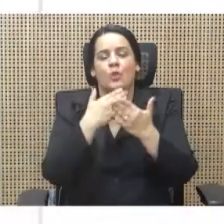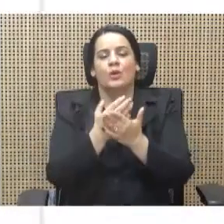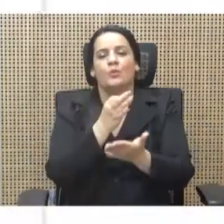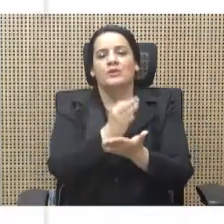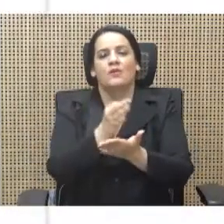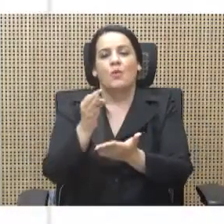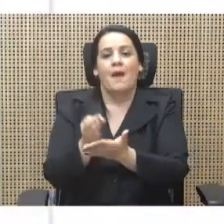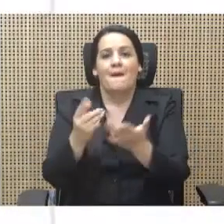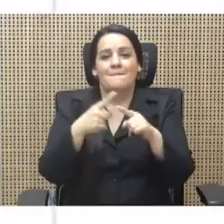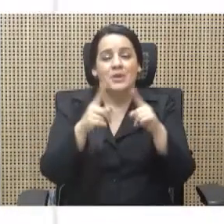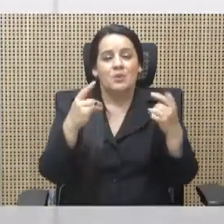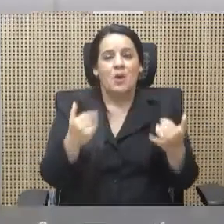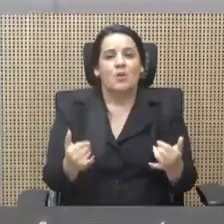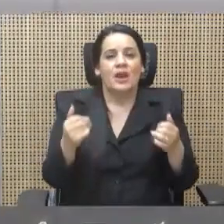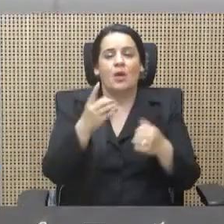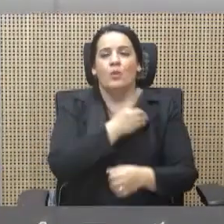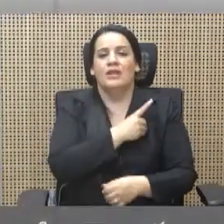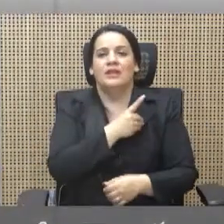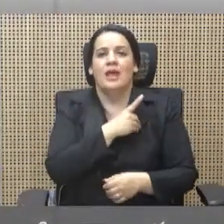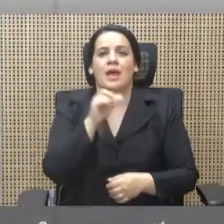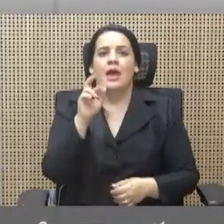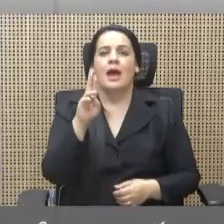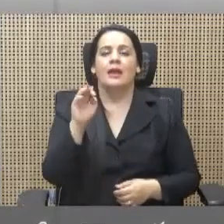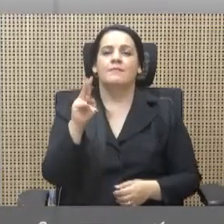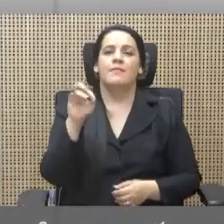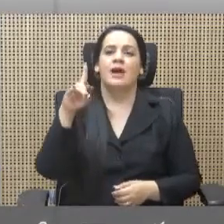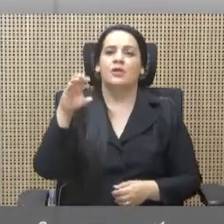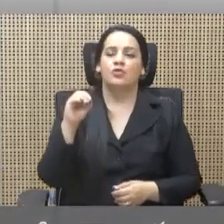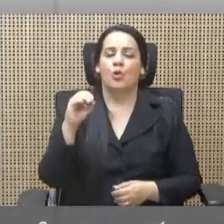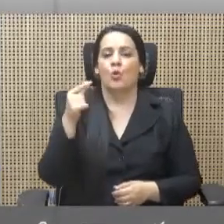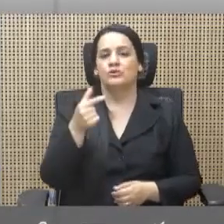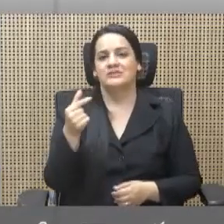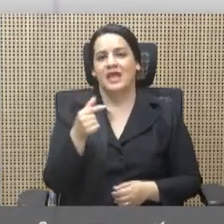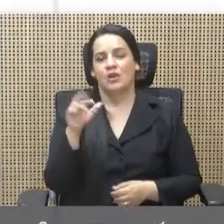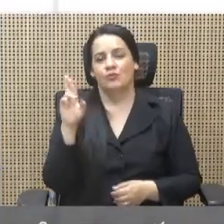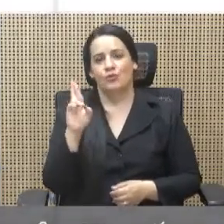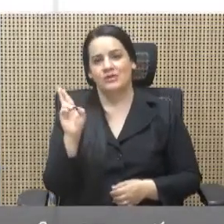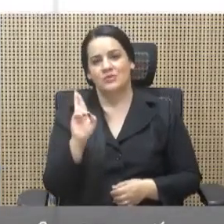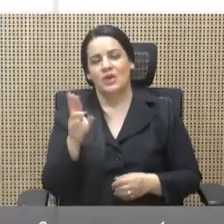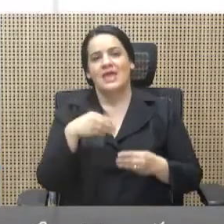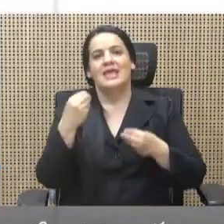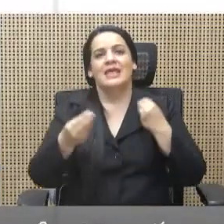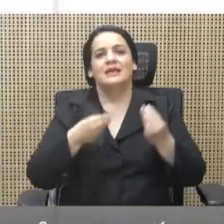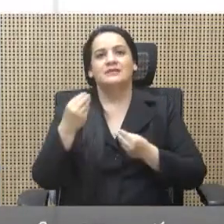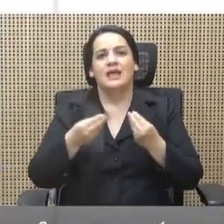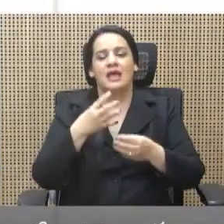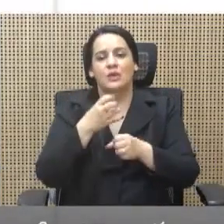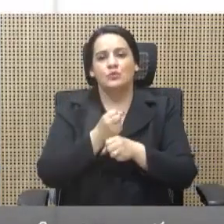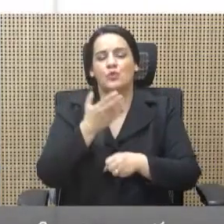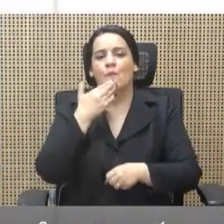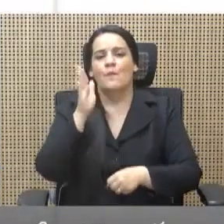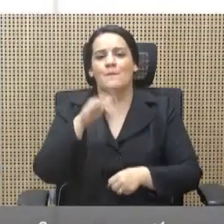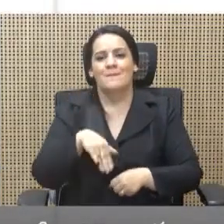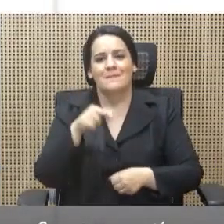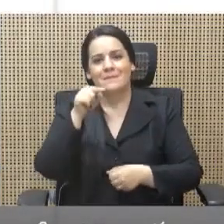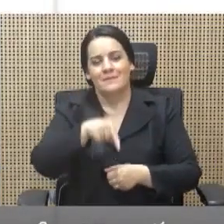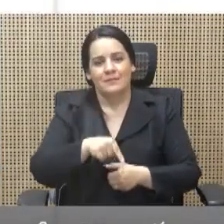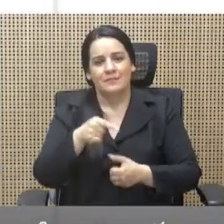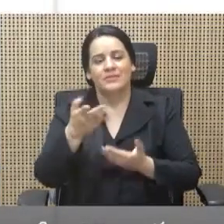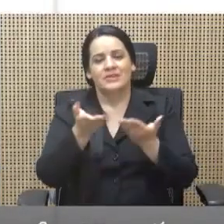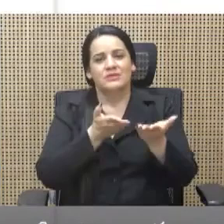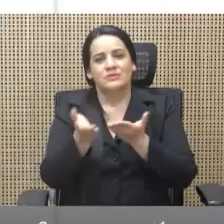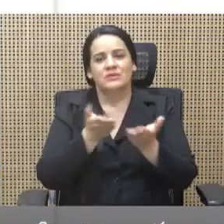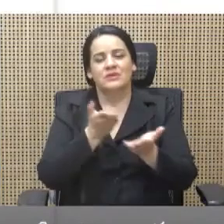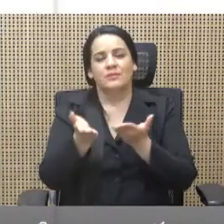dirección de Armando González Rodicio, se ha transformado en un vil instrumento al servicio de las poderosas clases políticas